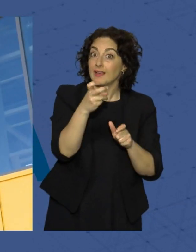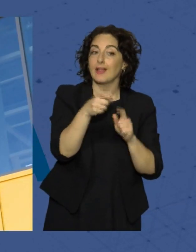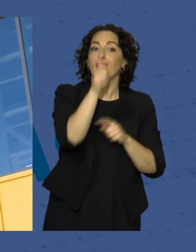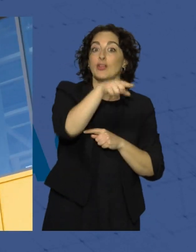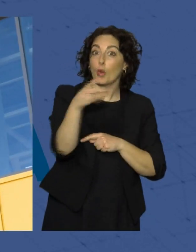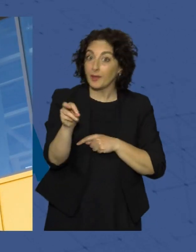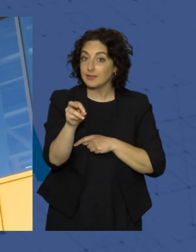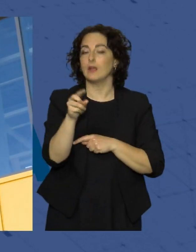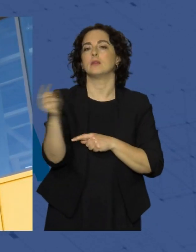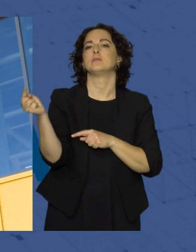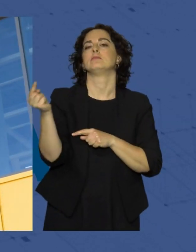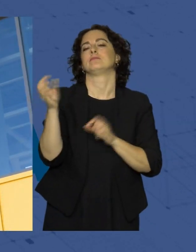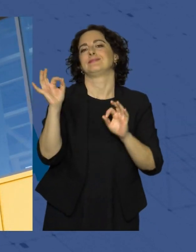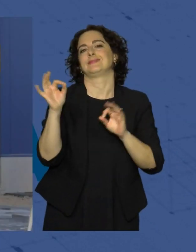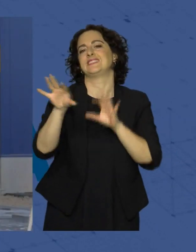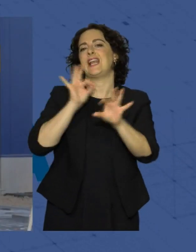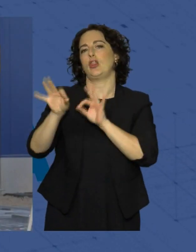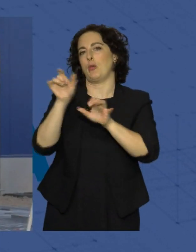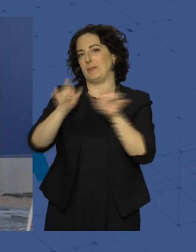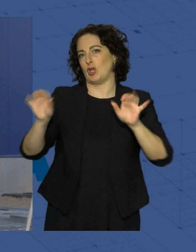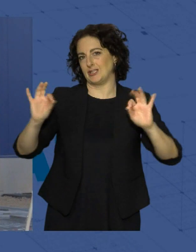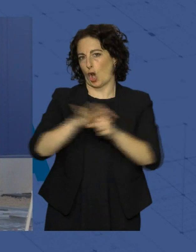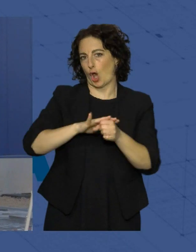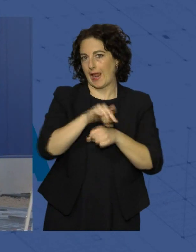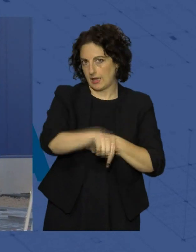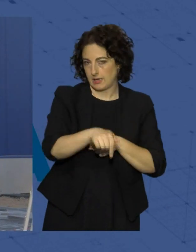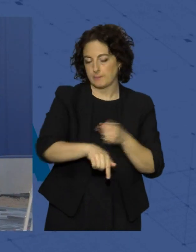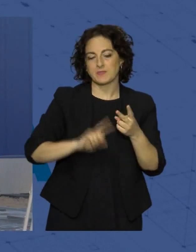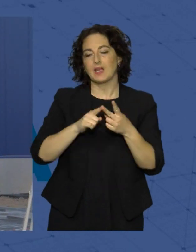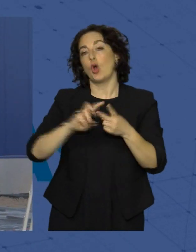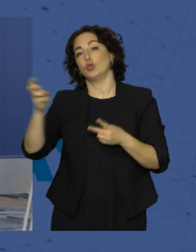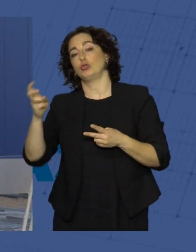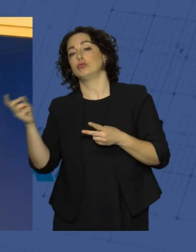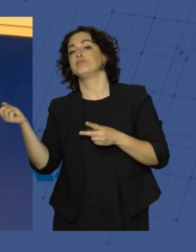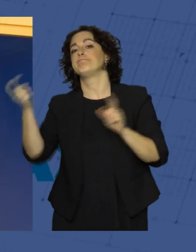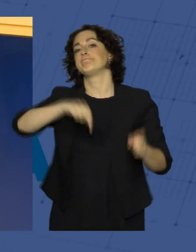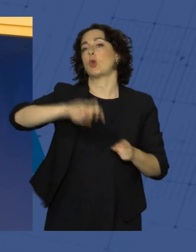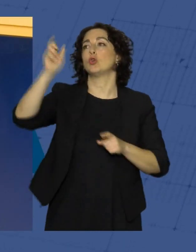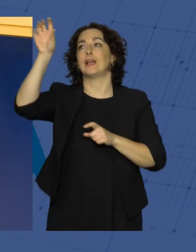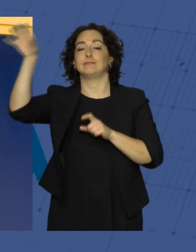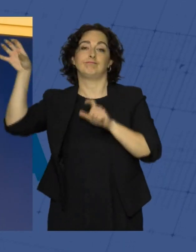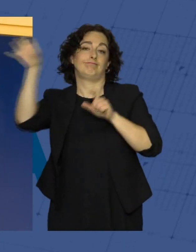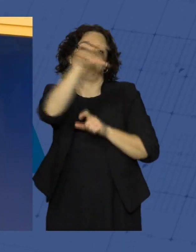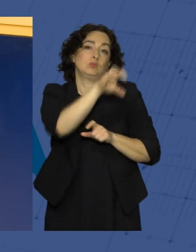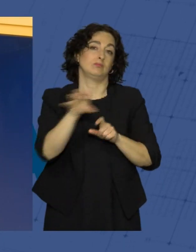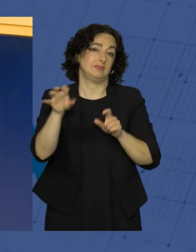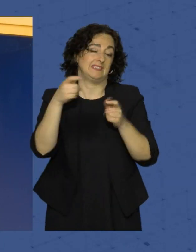llegarán de la selección de personal local, el resto procedente de otras tiendas de la firma.